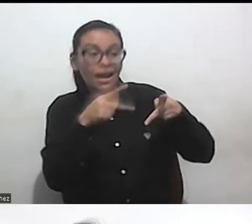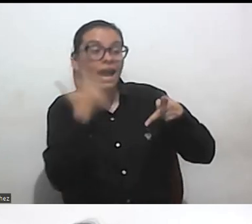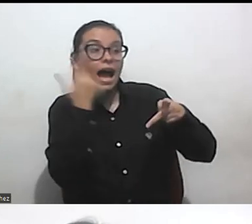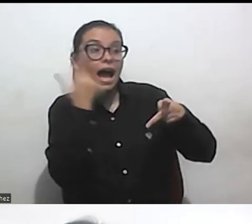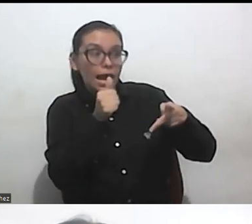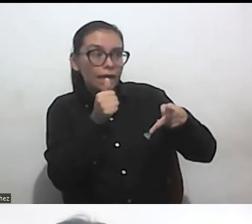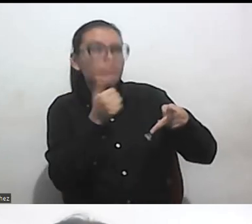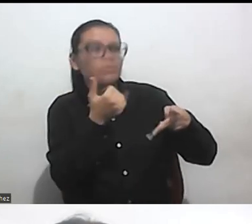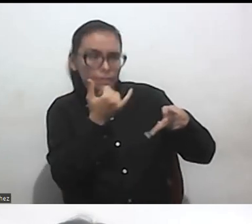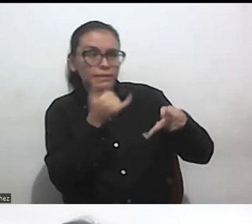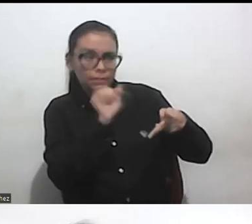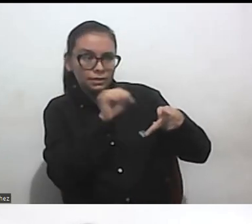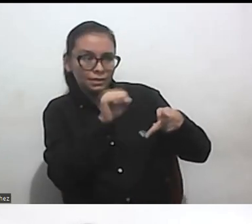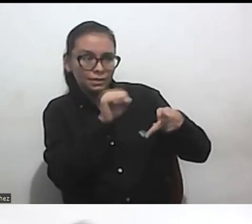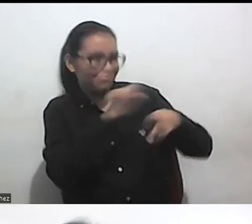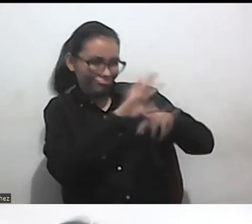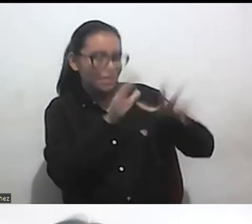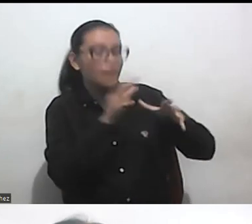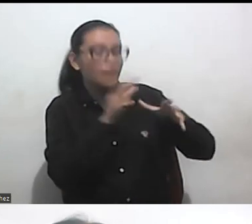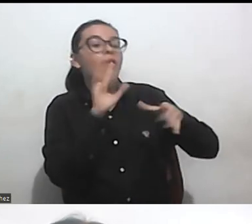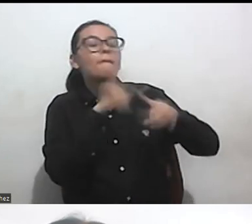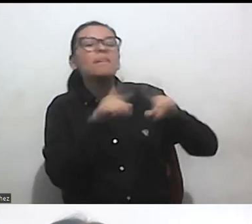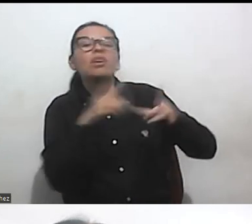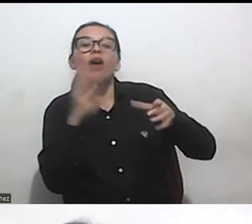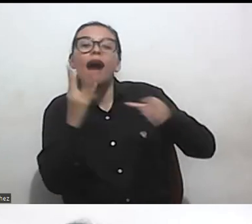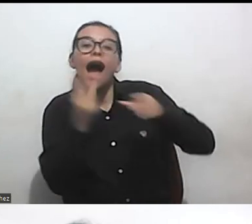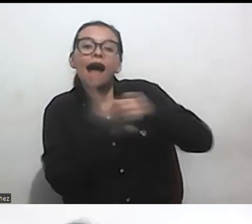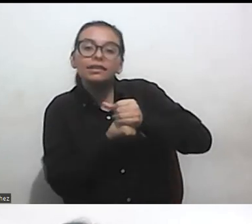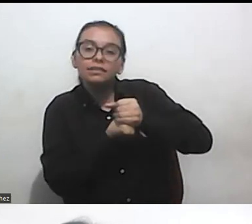discapacidad en temas de derechos sexuales y reproductivos